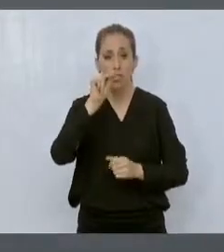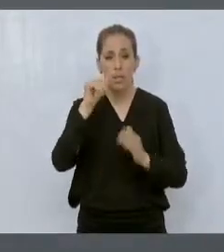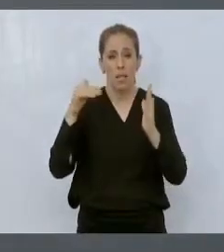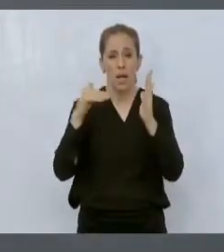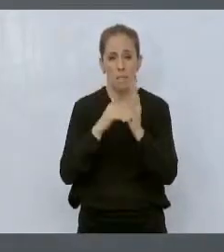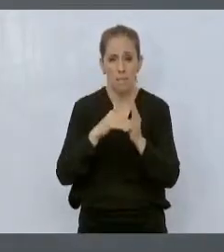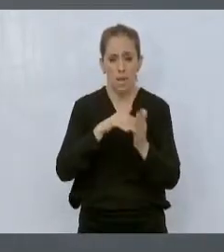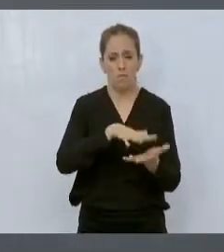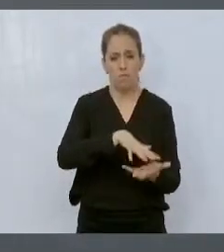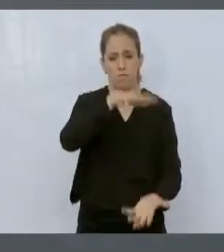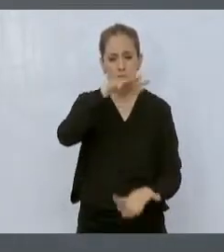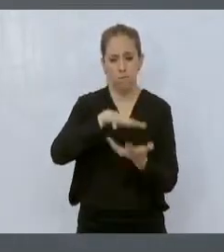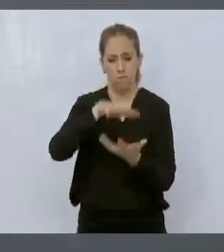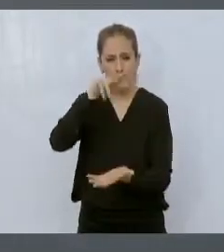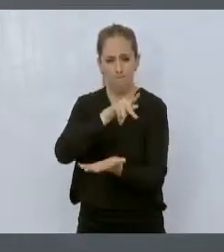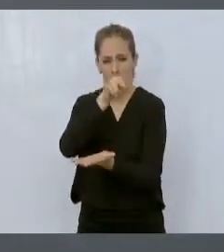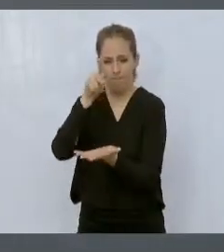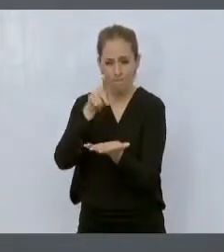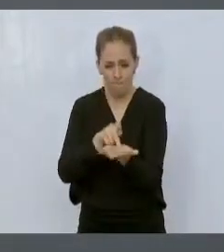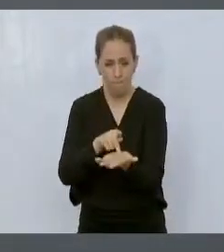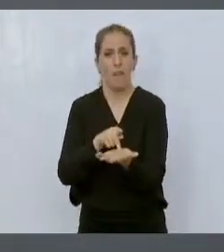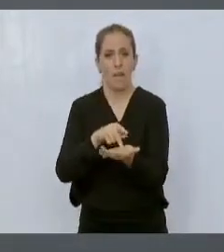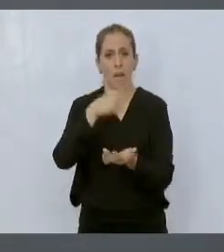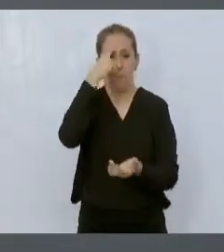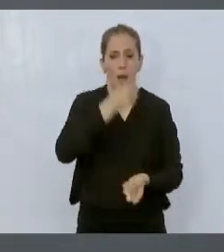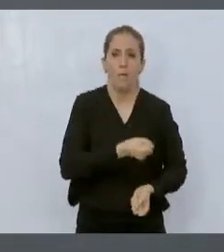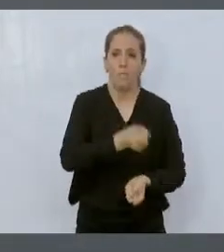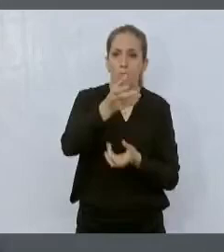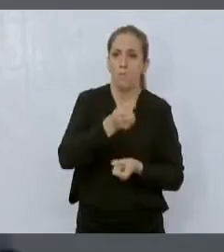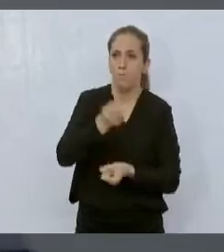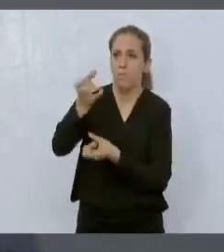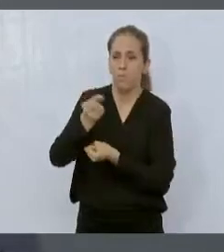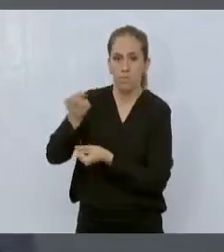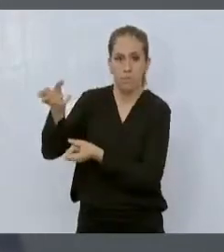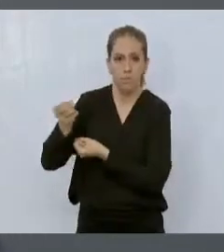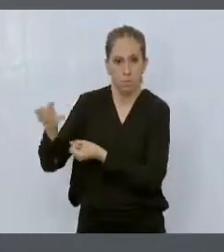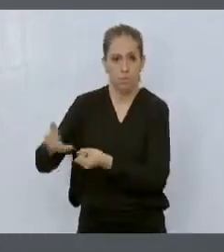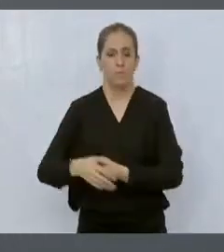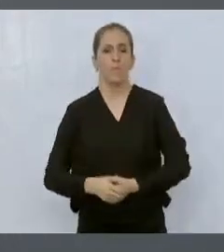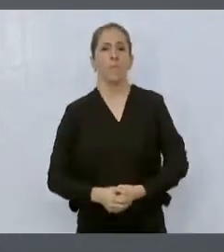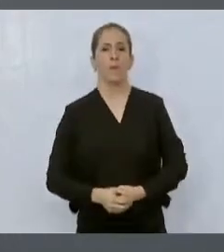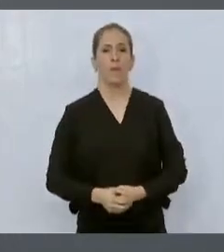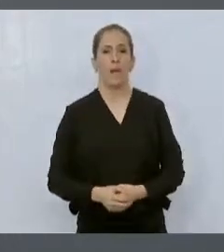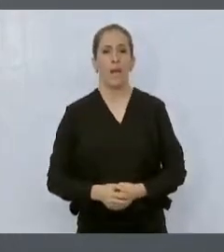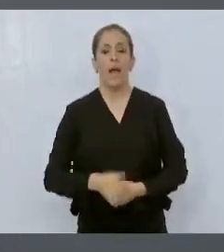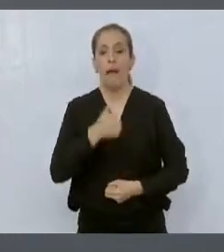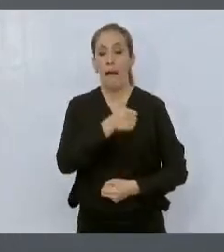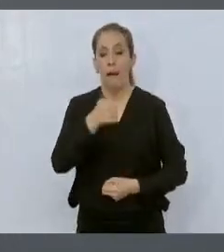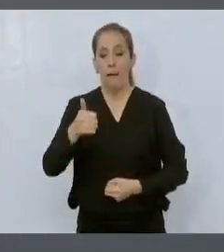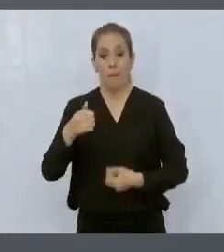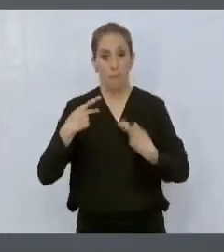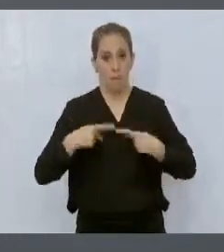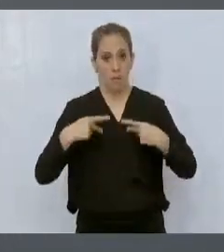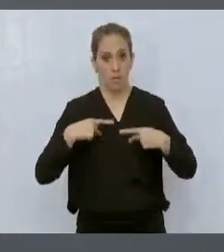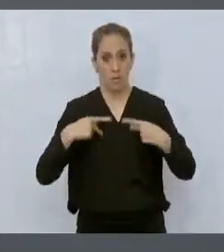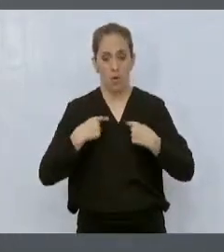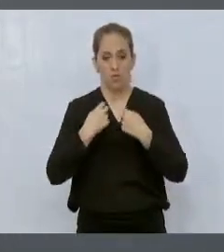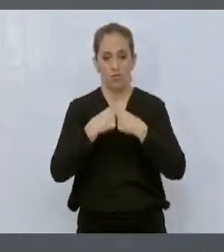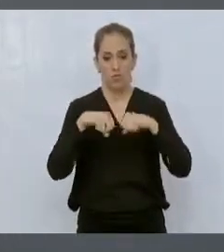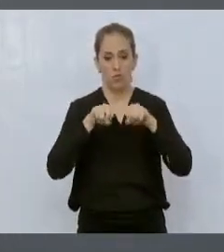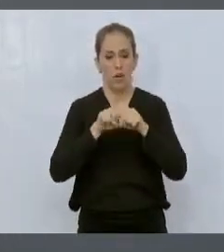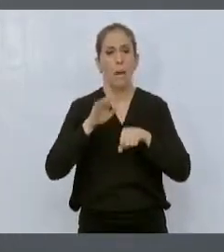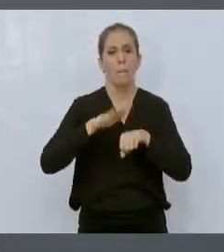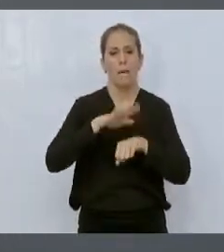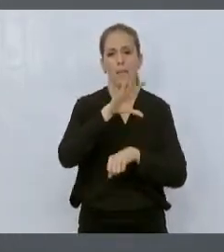que se va casi en su mayoría a Estados Unidos. Cada uno de los socios recibe aproximadamente entre 500 y